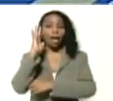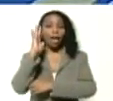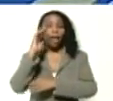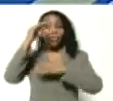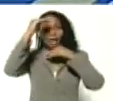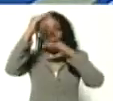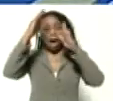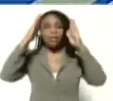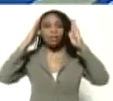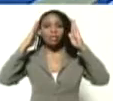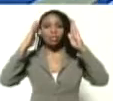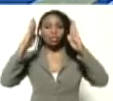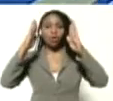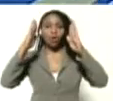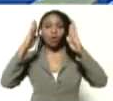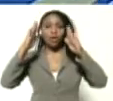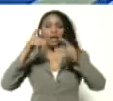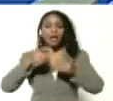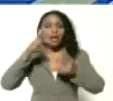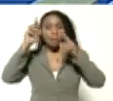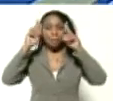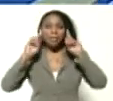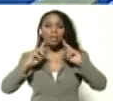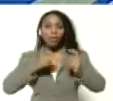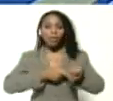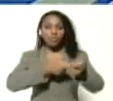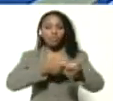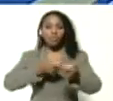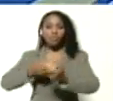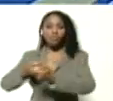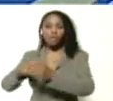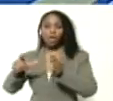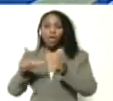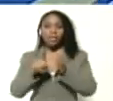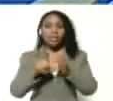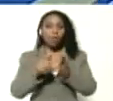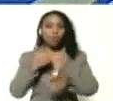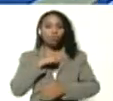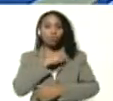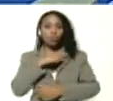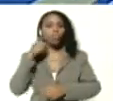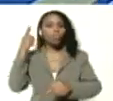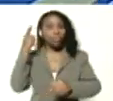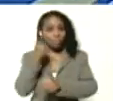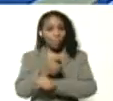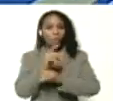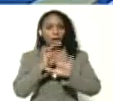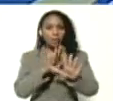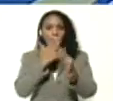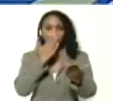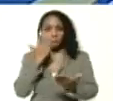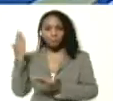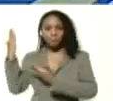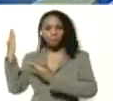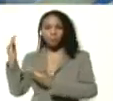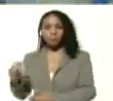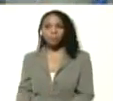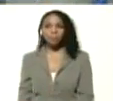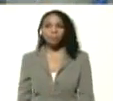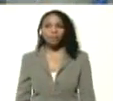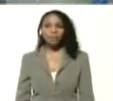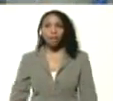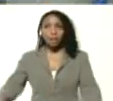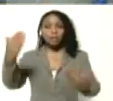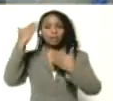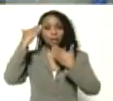atención y desinfección de los liceos que nosotros debemos mantener adelante saludo